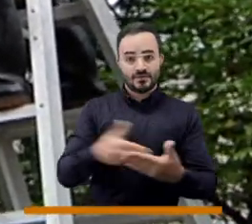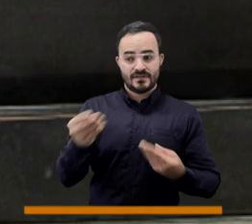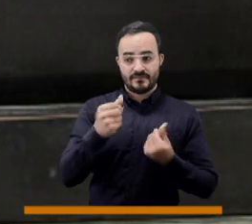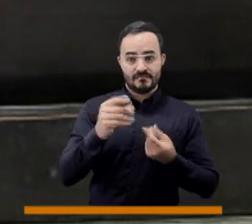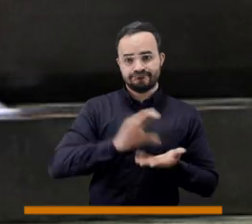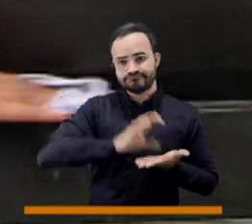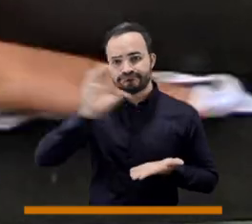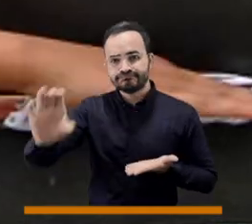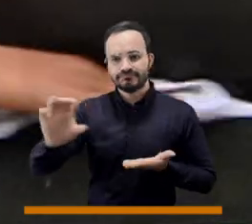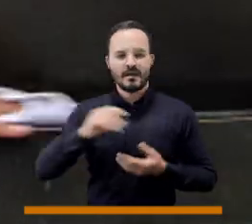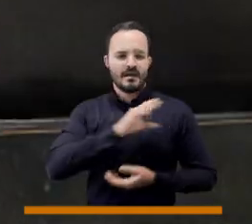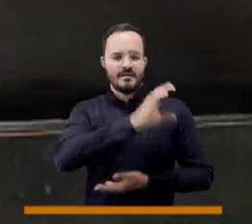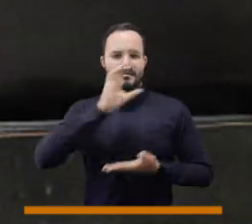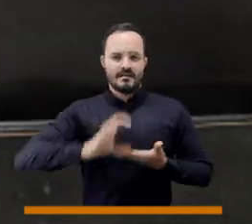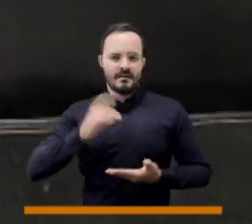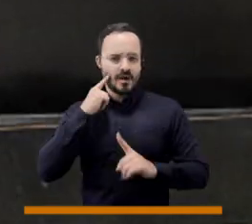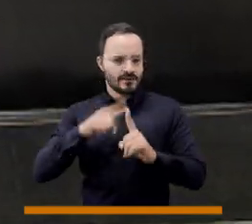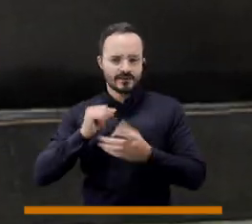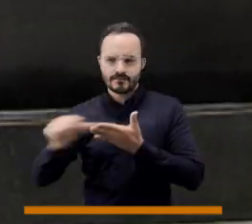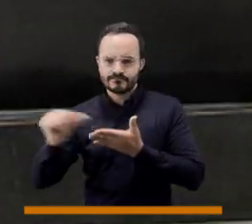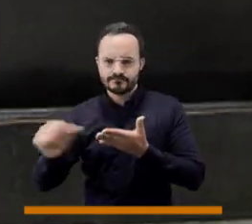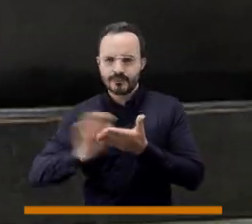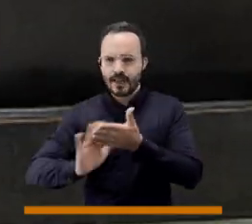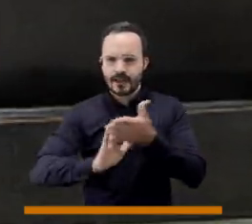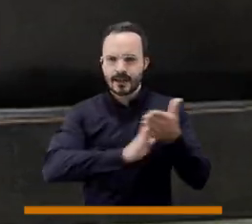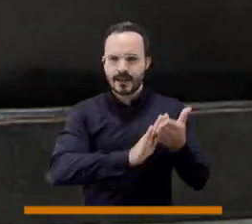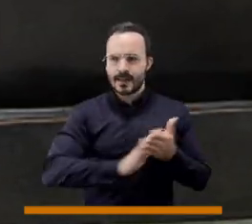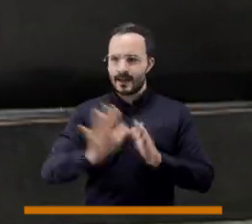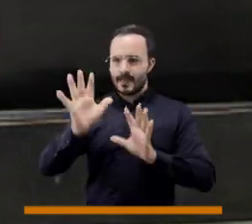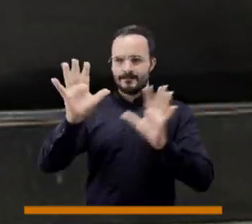restauración, cuidado y mantenimiento de las esculturas.